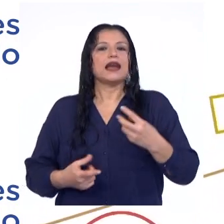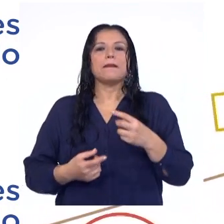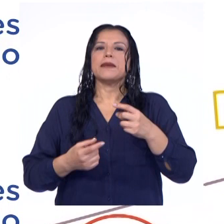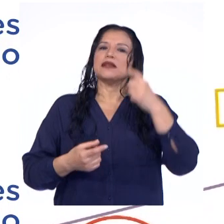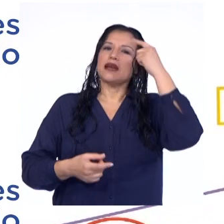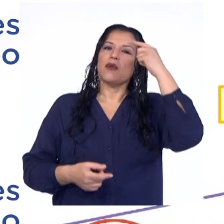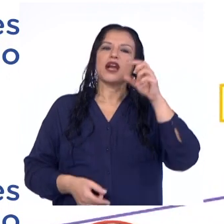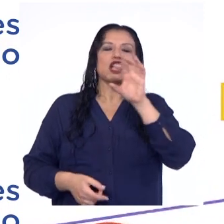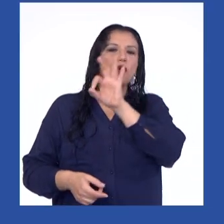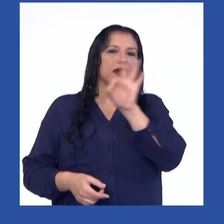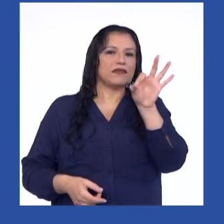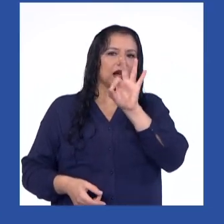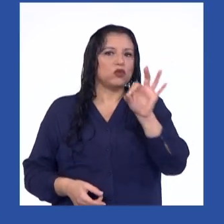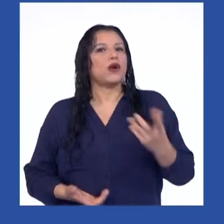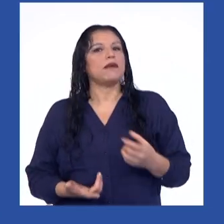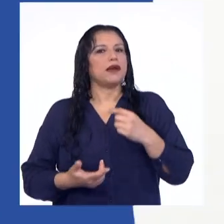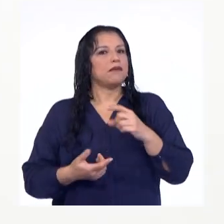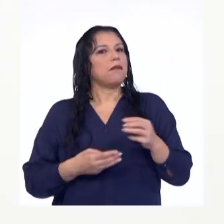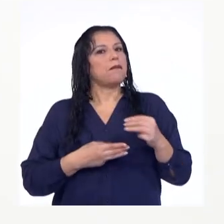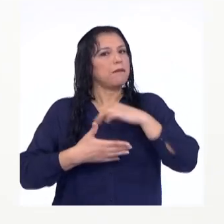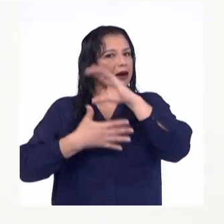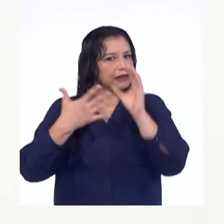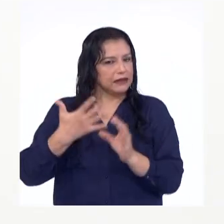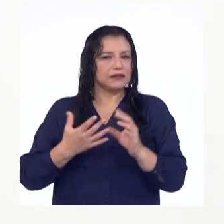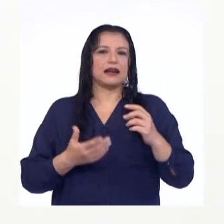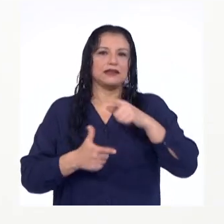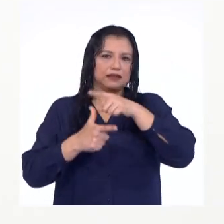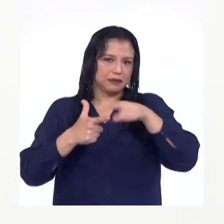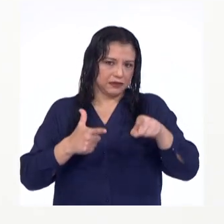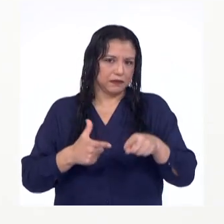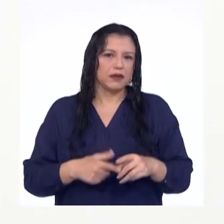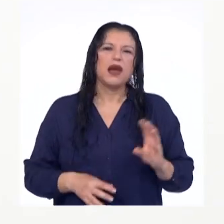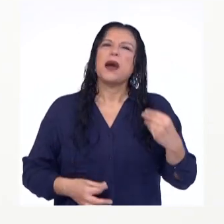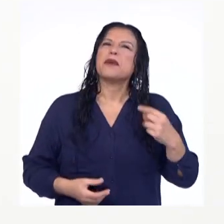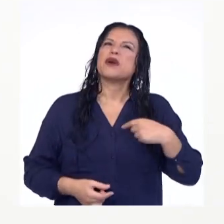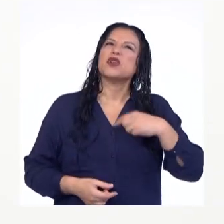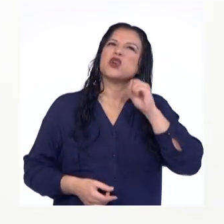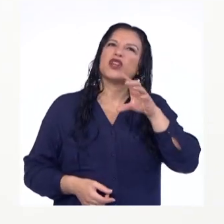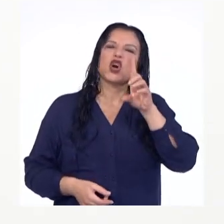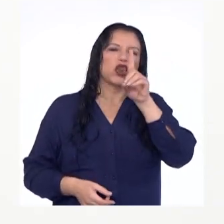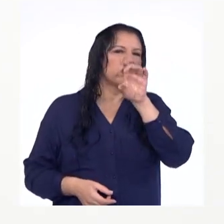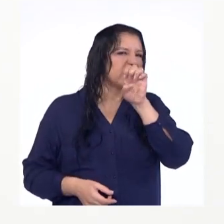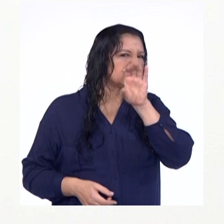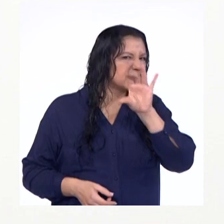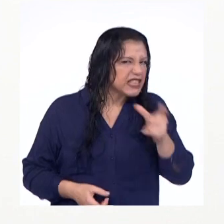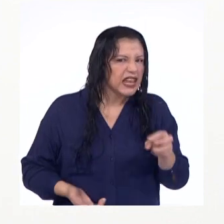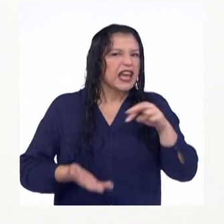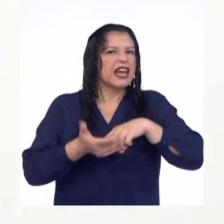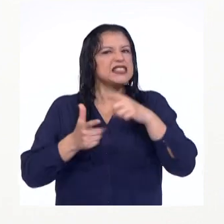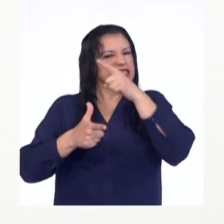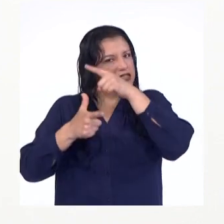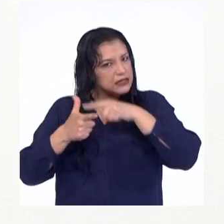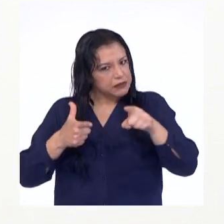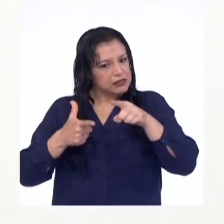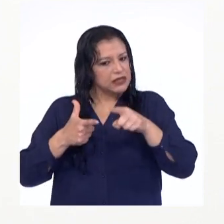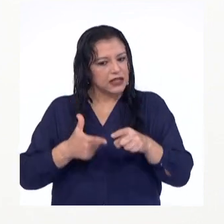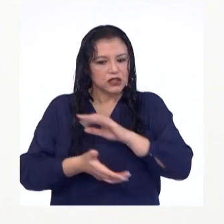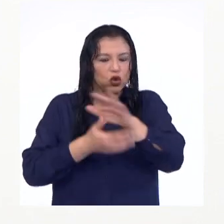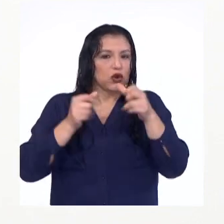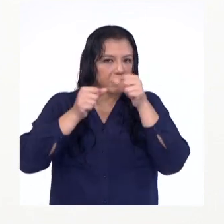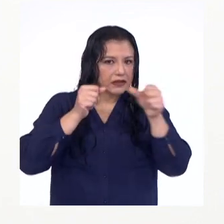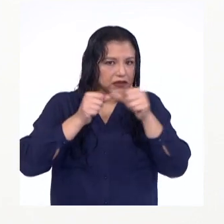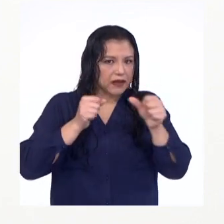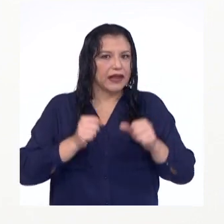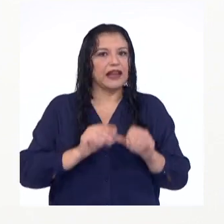noventa y nueve criterios de división. ¿Por qué cuando digo que Decil es el producto de dividir la distribución de datos en